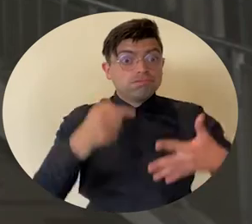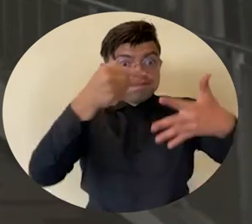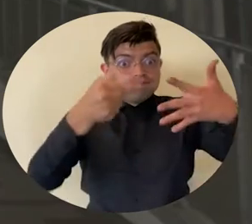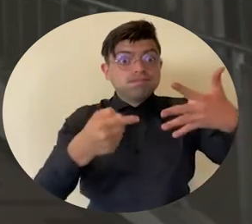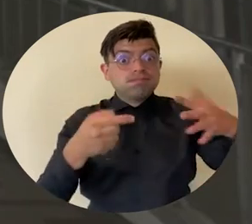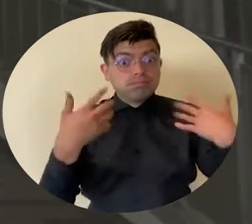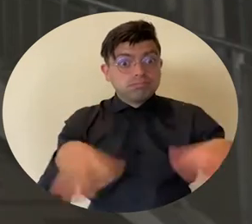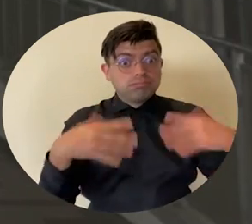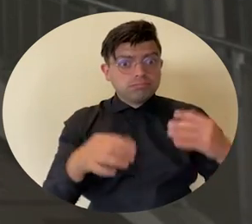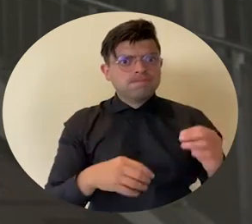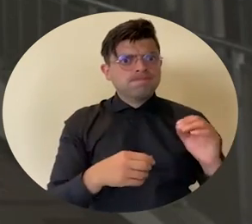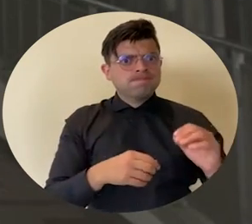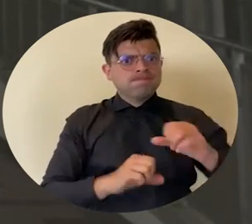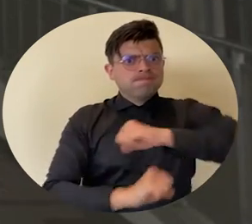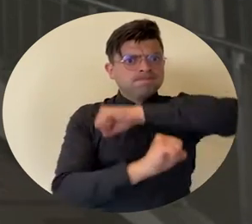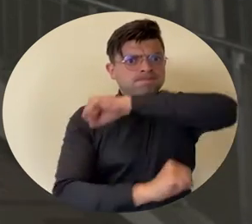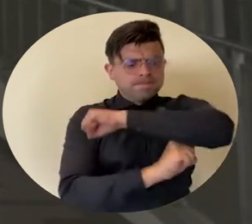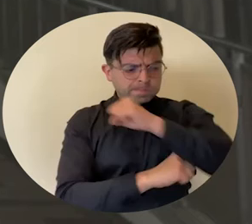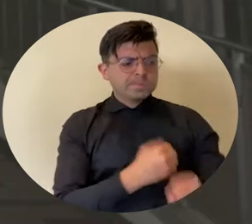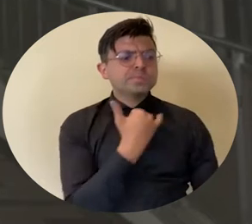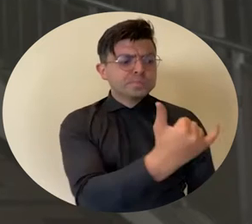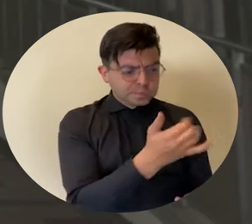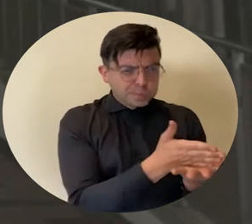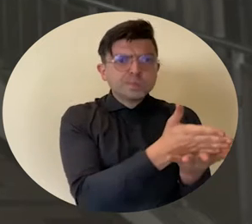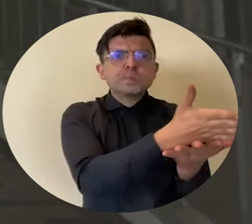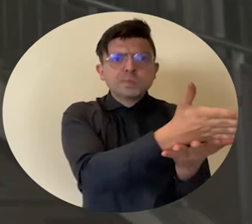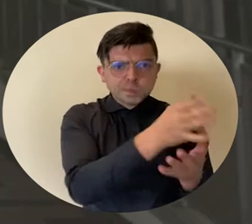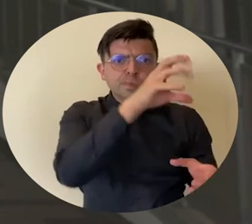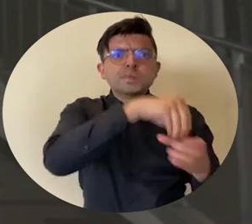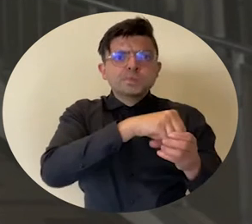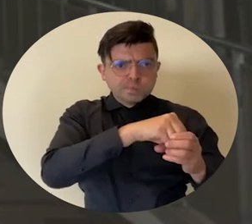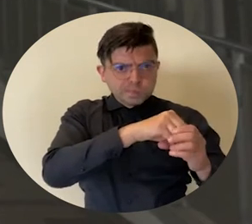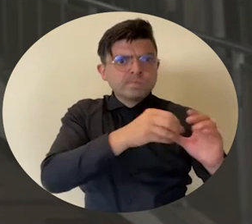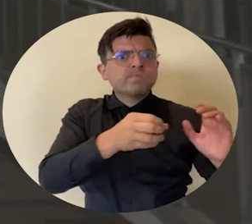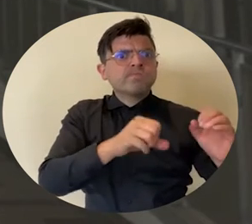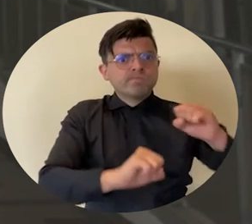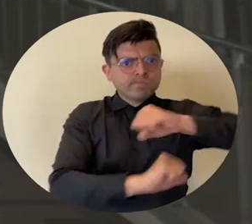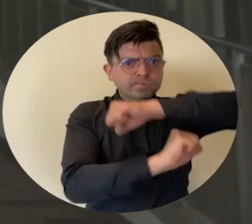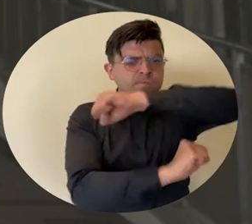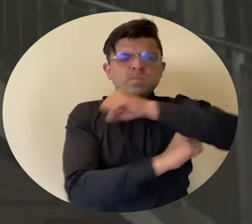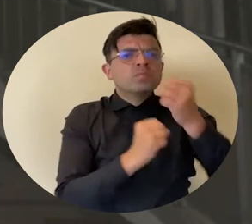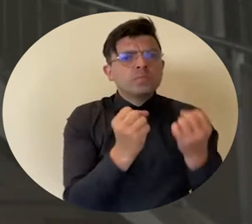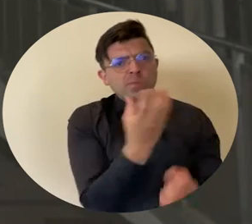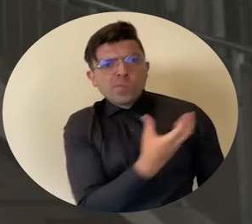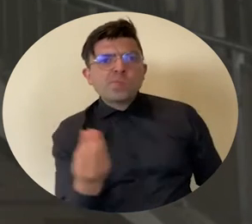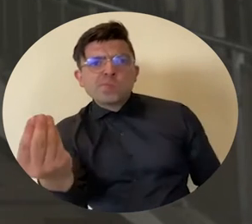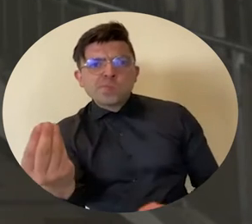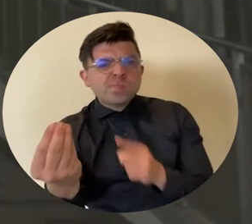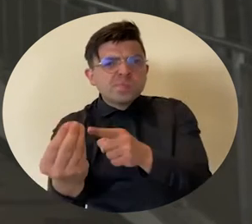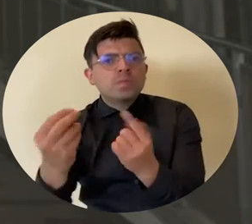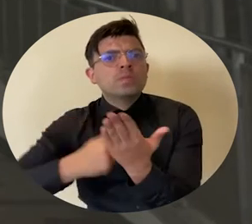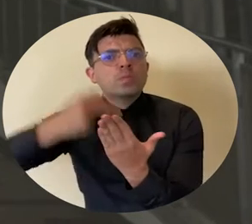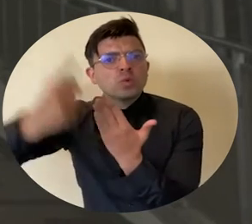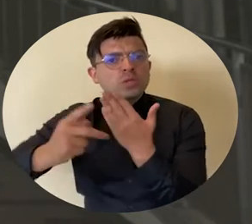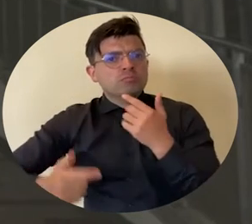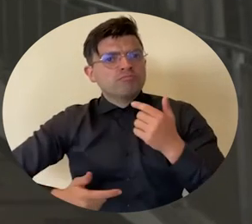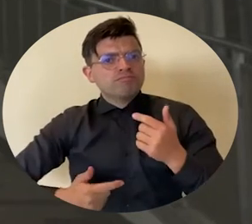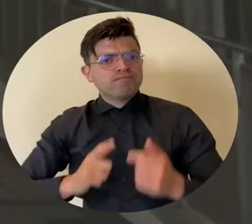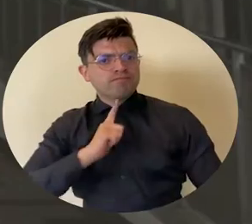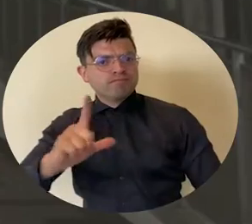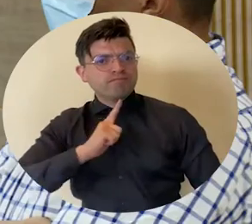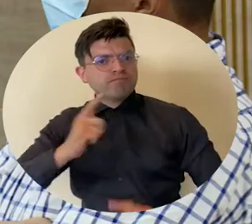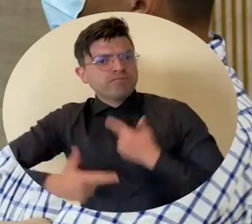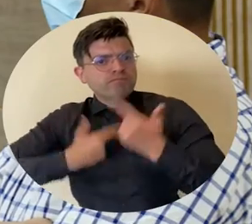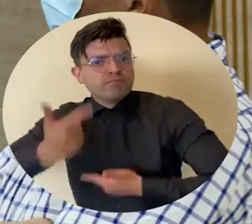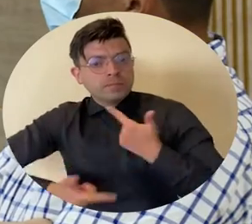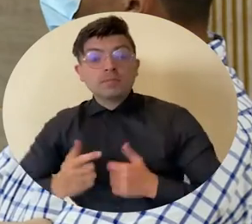Se destacaron principalmente esas fortalezas con las que cuenta el programa en cuanto a la parte de extensión y los proyectos que ha